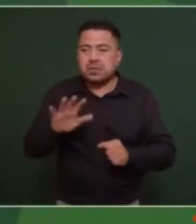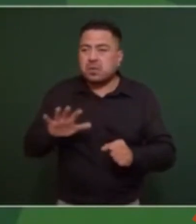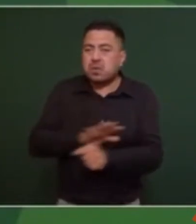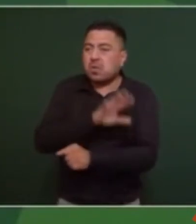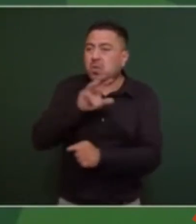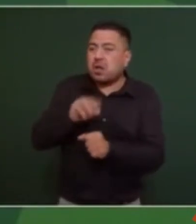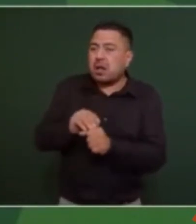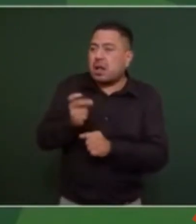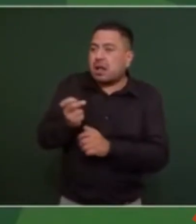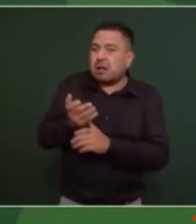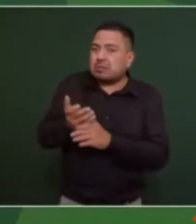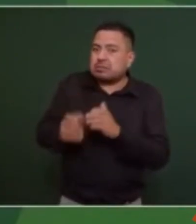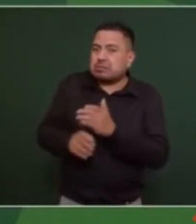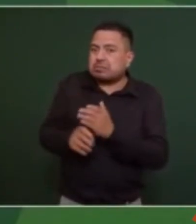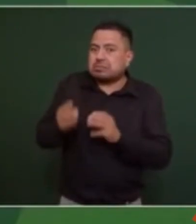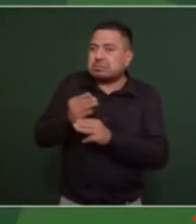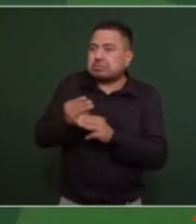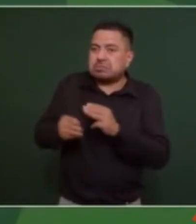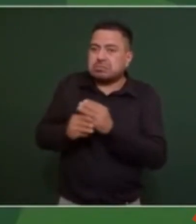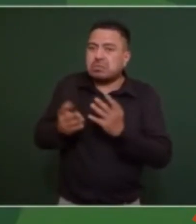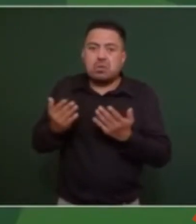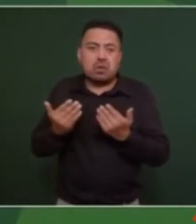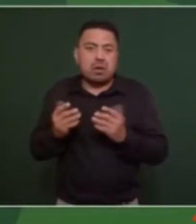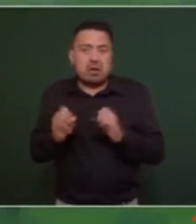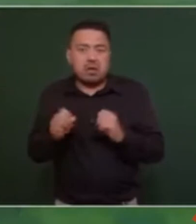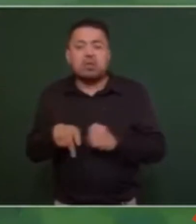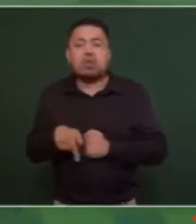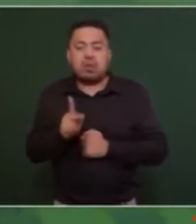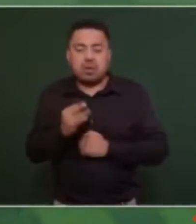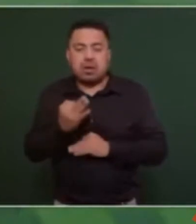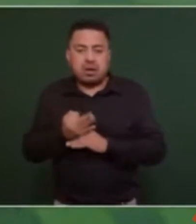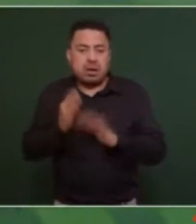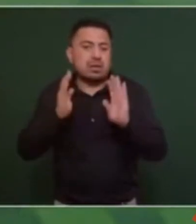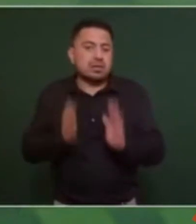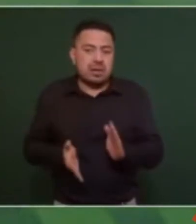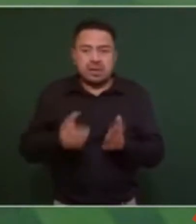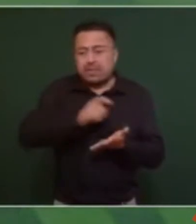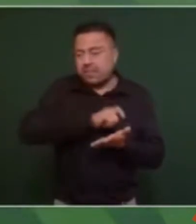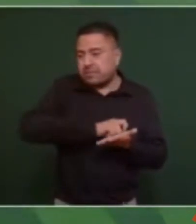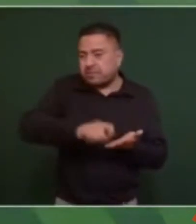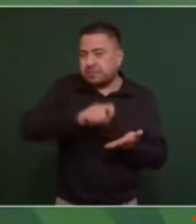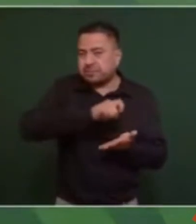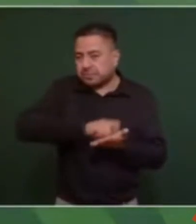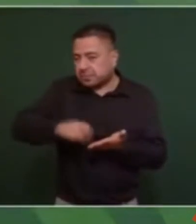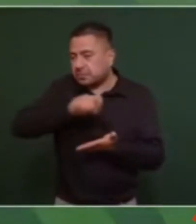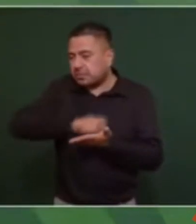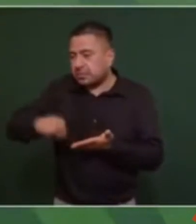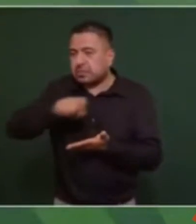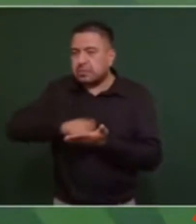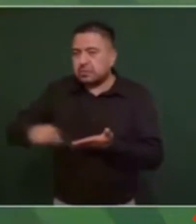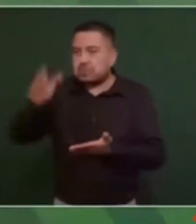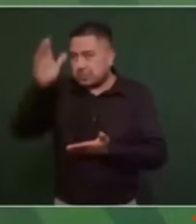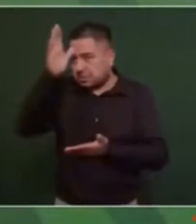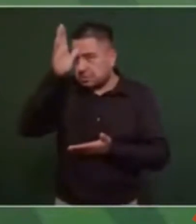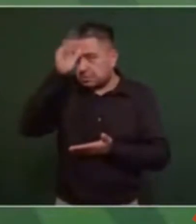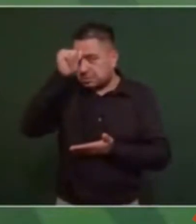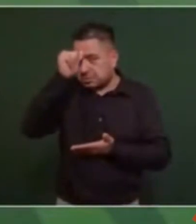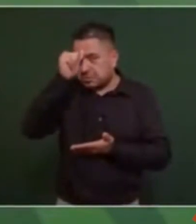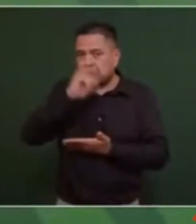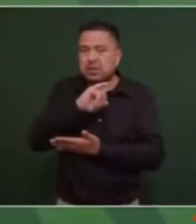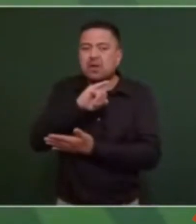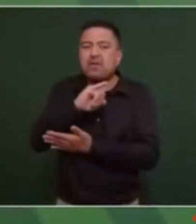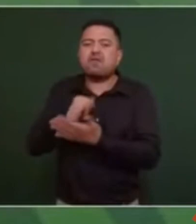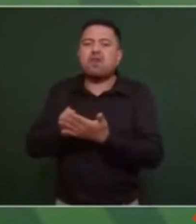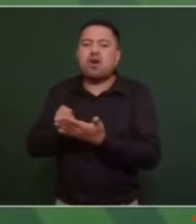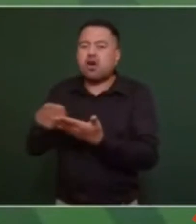electrodomésticos ya tenemos adquiridos de acuerdo a el informe